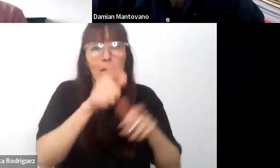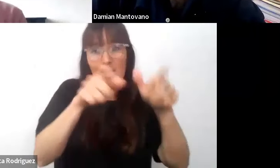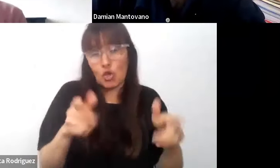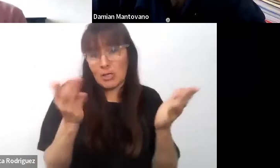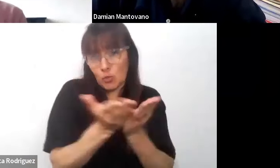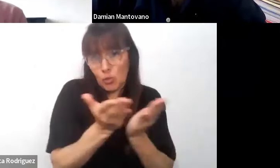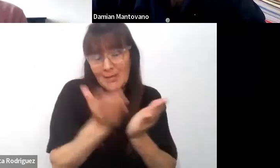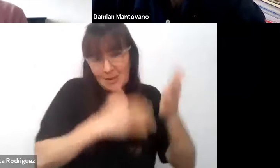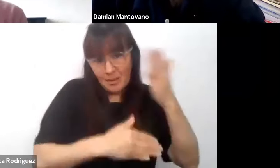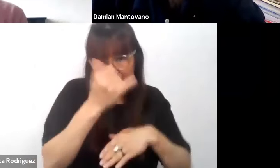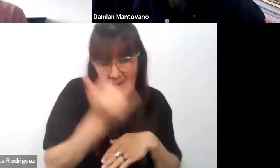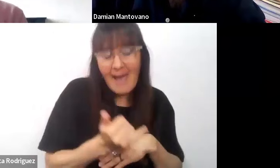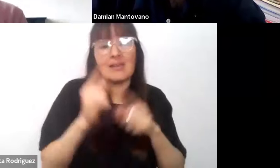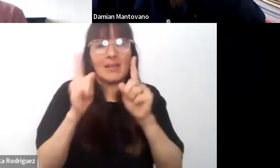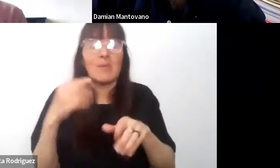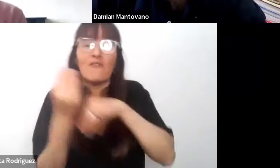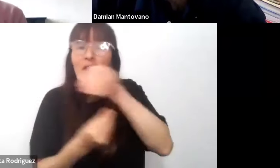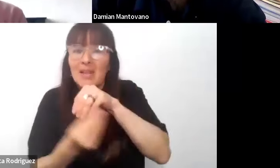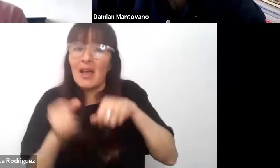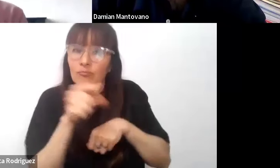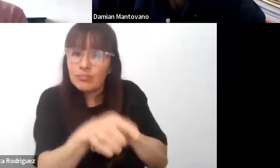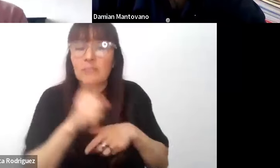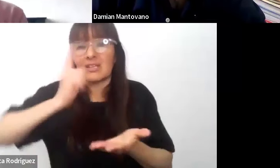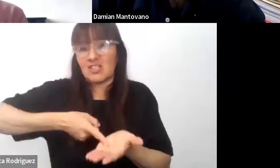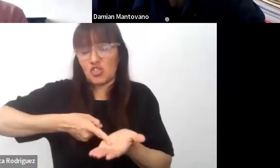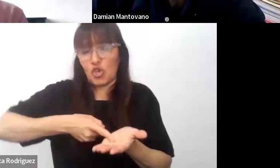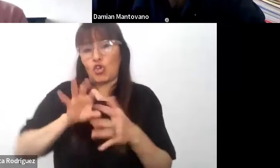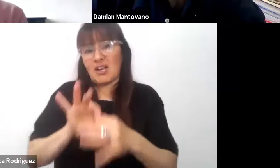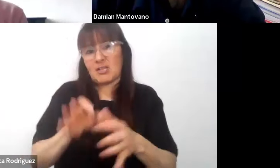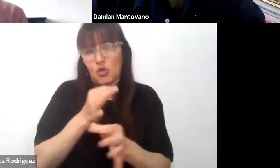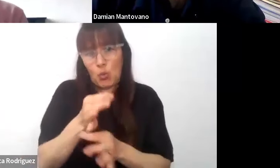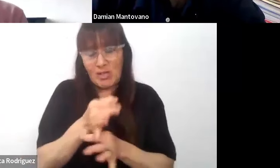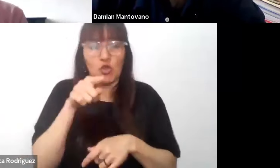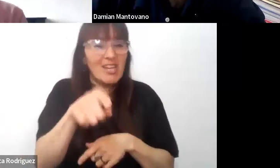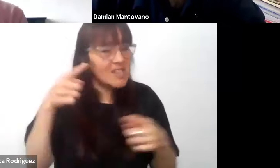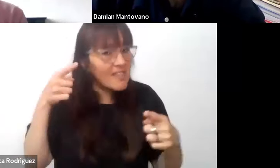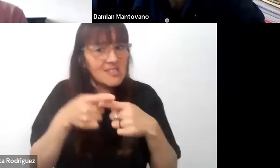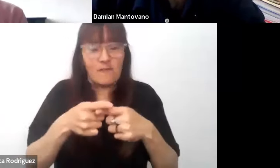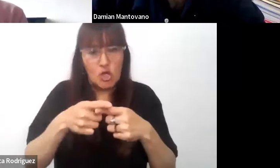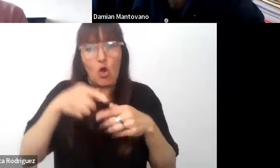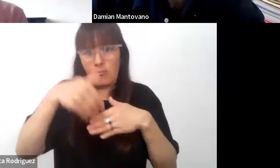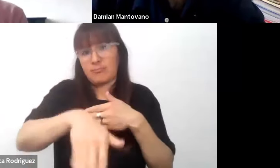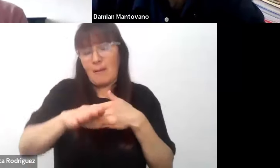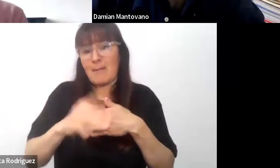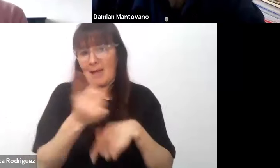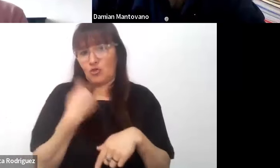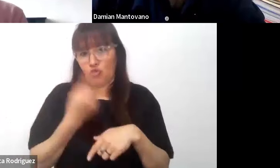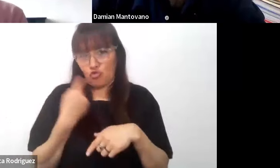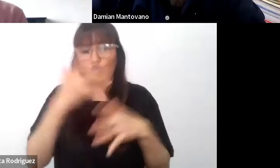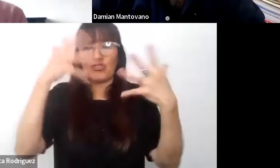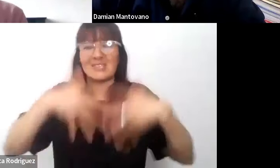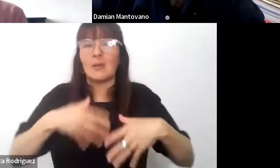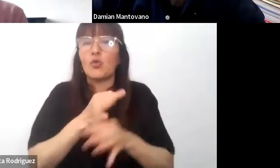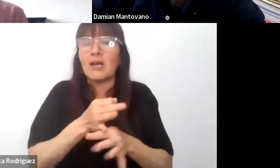la familia en la toma de decisiones educativas ese es un desafío que tenemos por delante que el sistema educativo tiene que poder